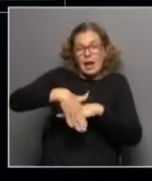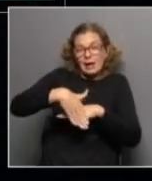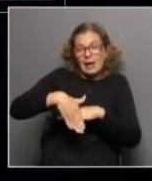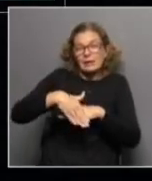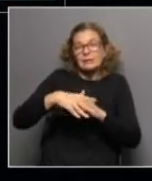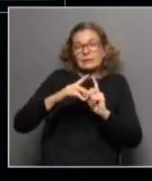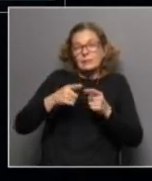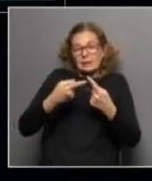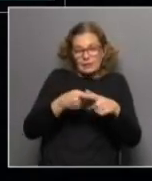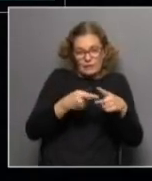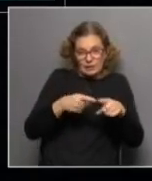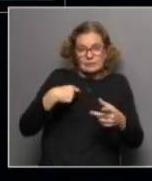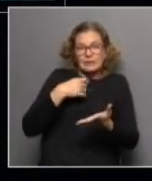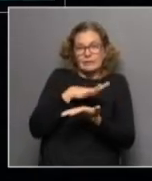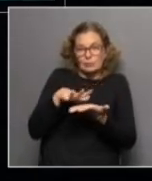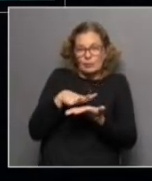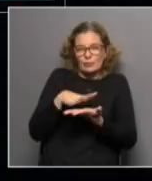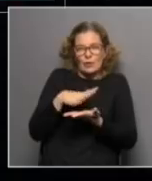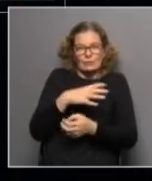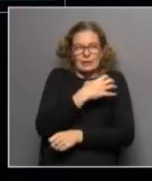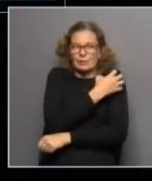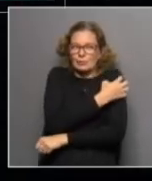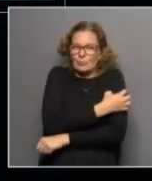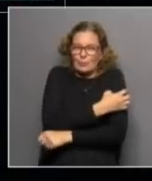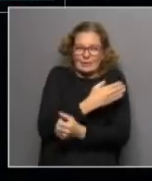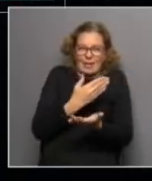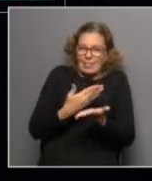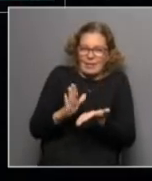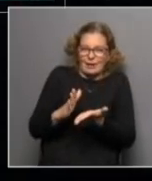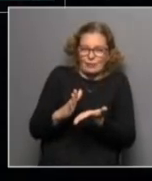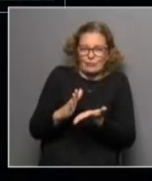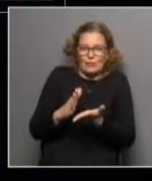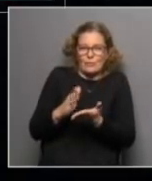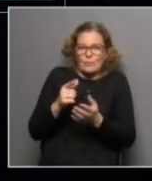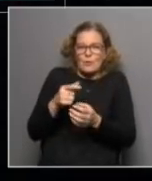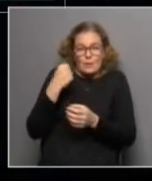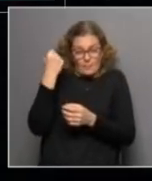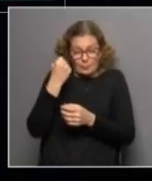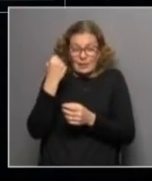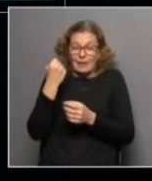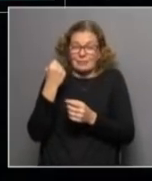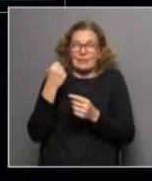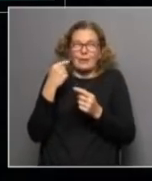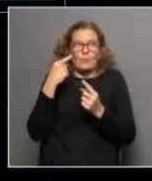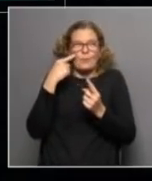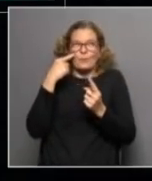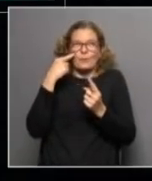en diversas situaciones de extrema vulneración de derechos es súper desafiante. En realidad